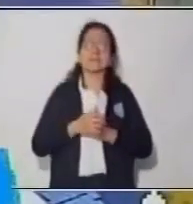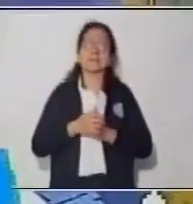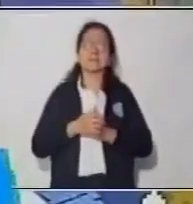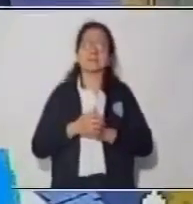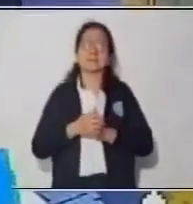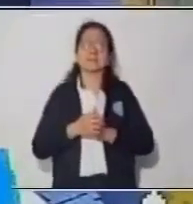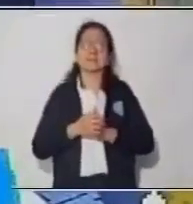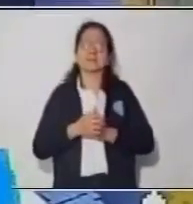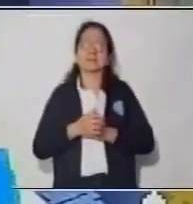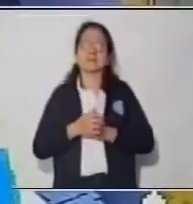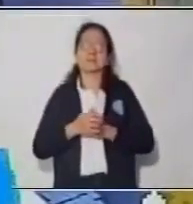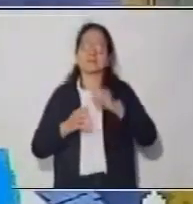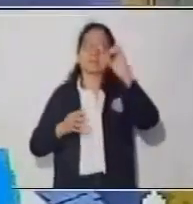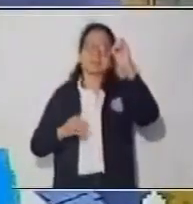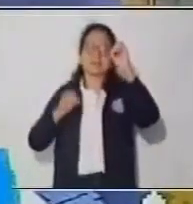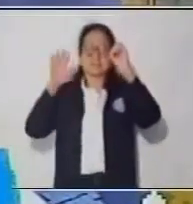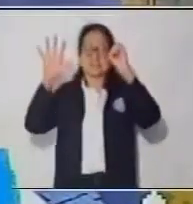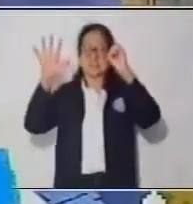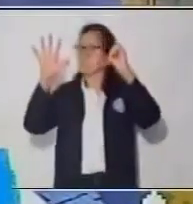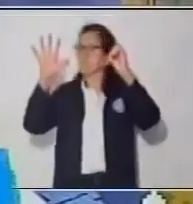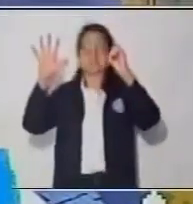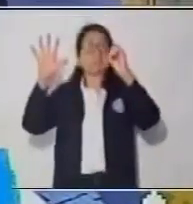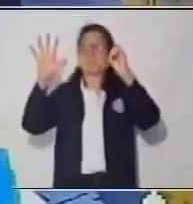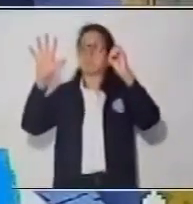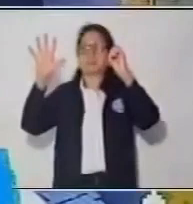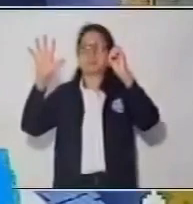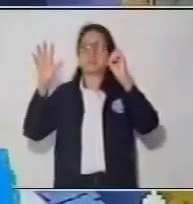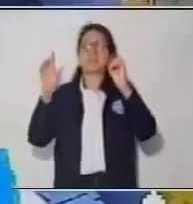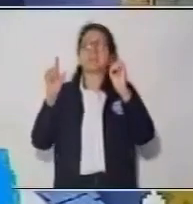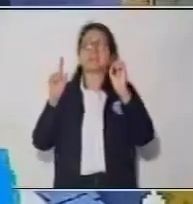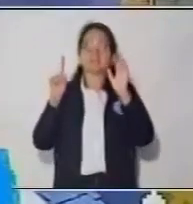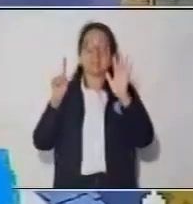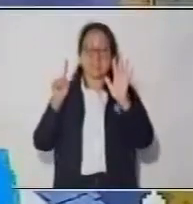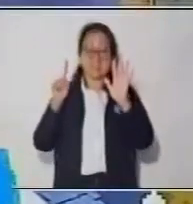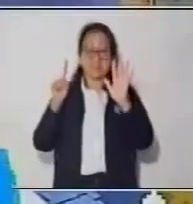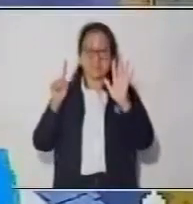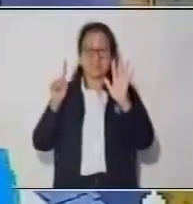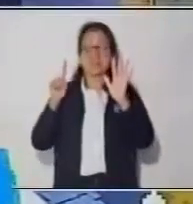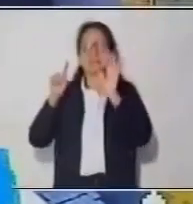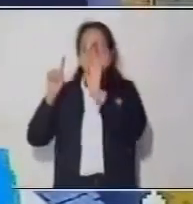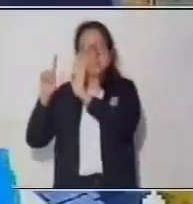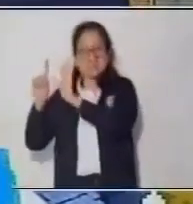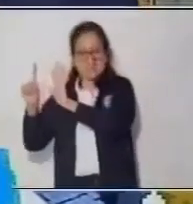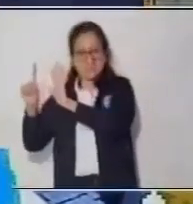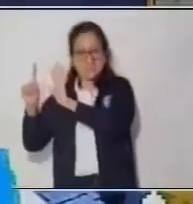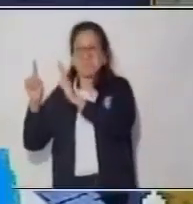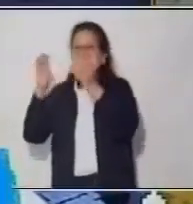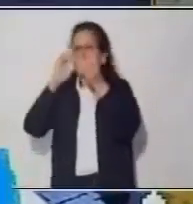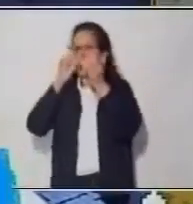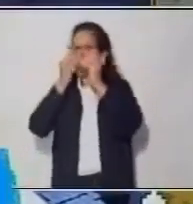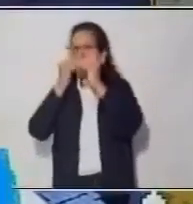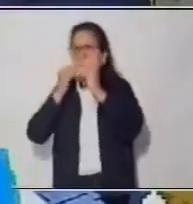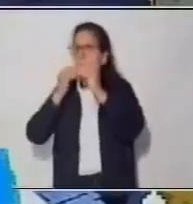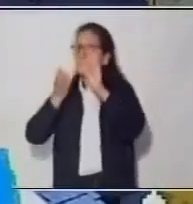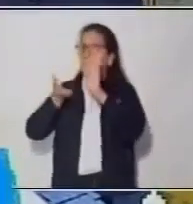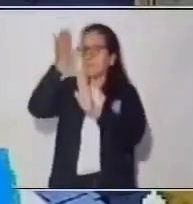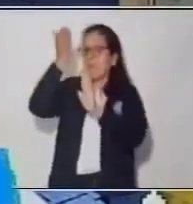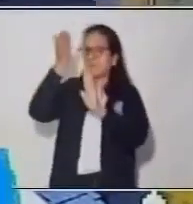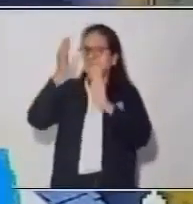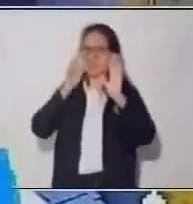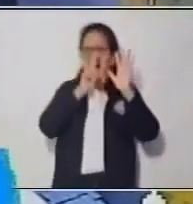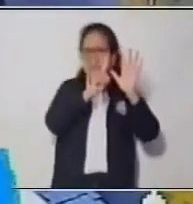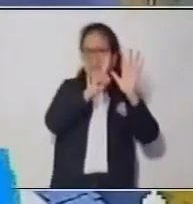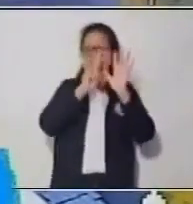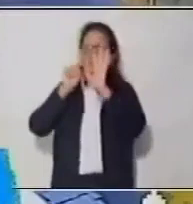Acá, no. Y el máximo lo encontramos, que es el